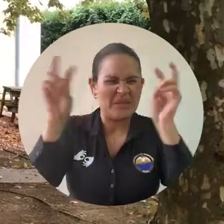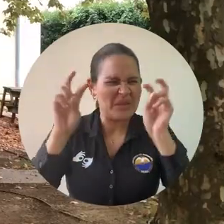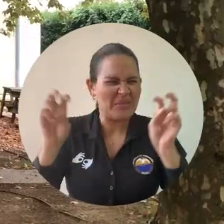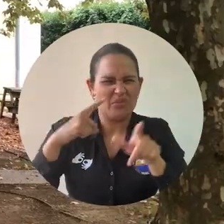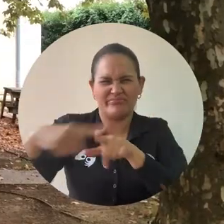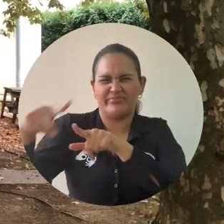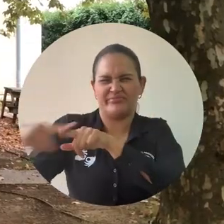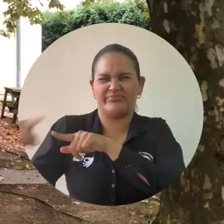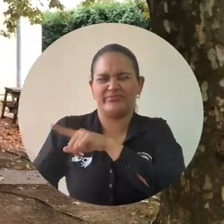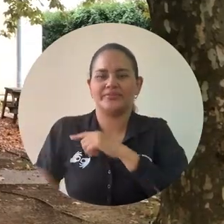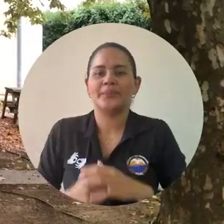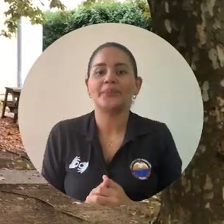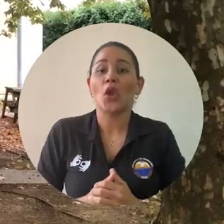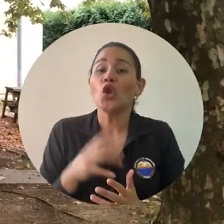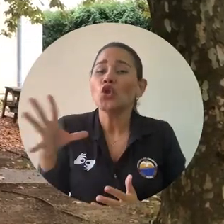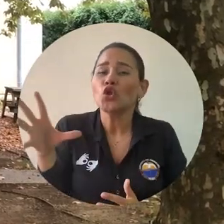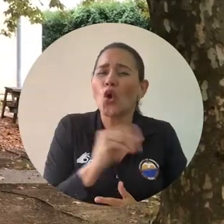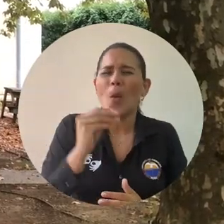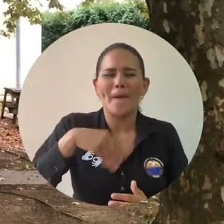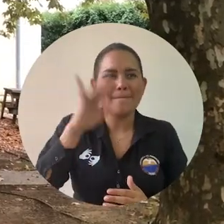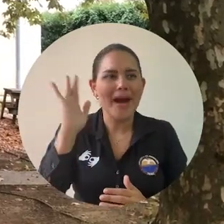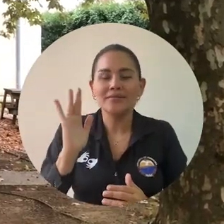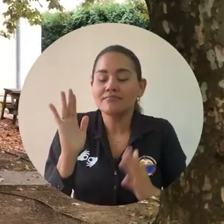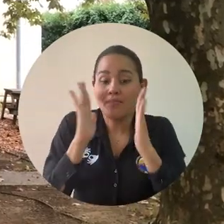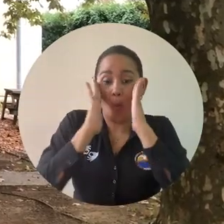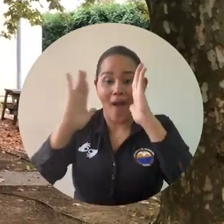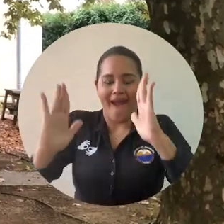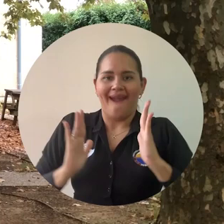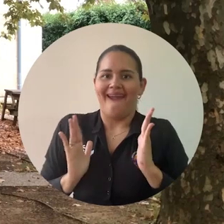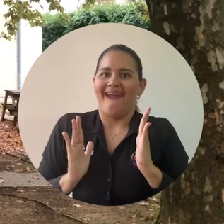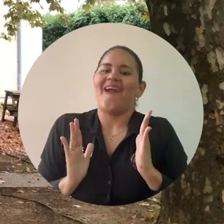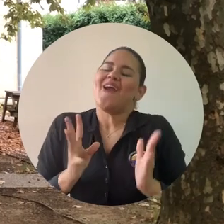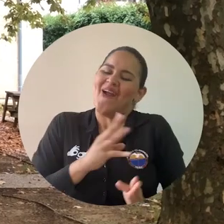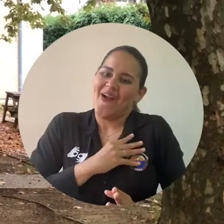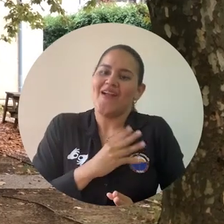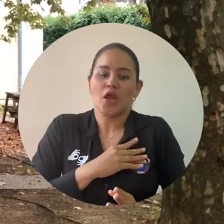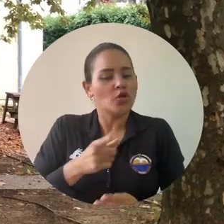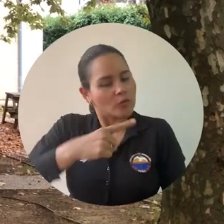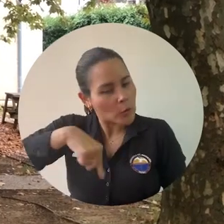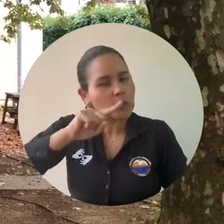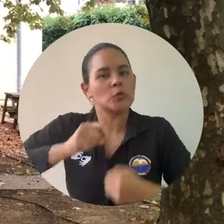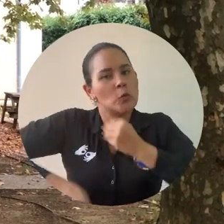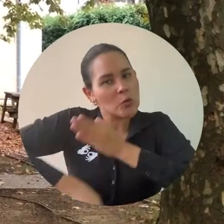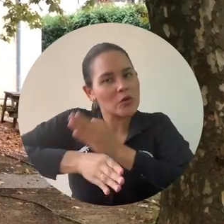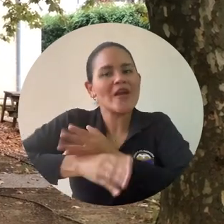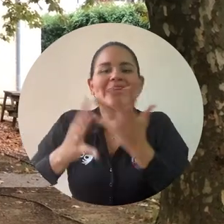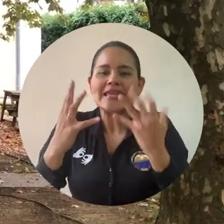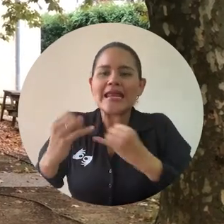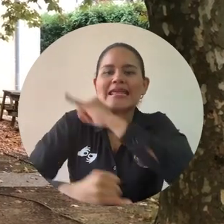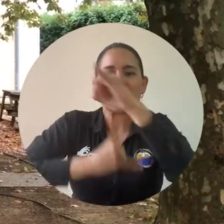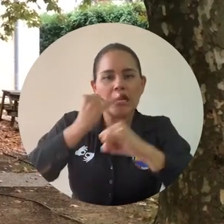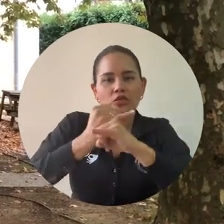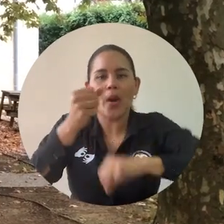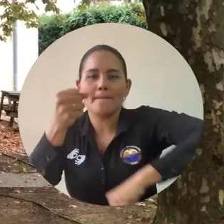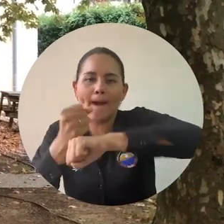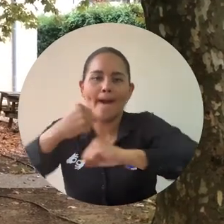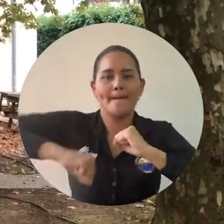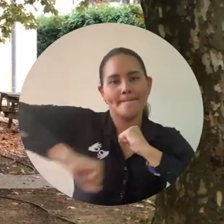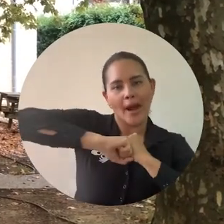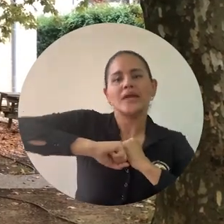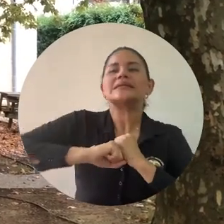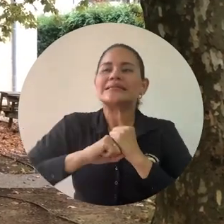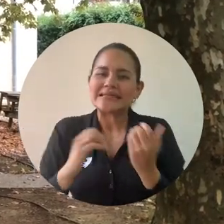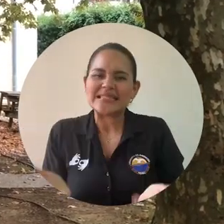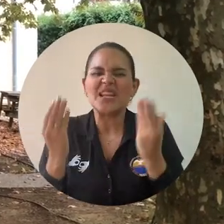temas. Todo el público ha estado realmente muy receptivo de nuestro mensaje, y la invitación es a seguir creando esa cooperación internacional que